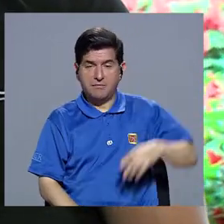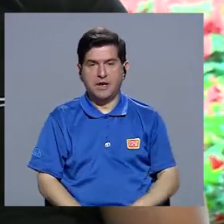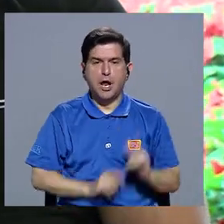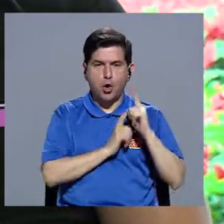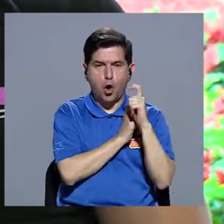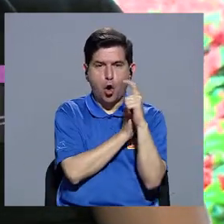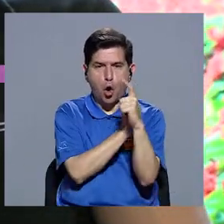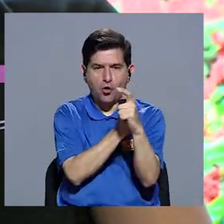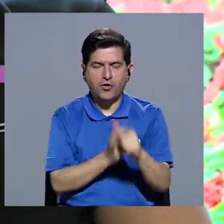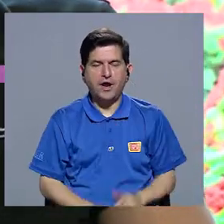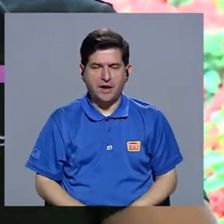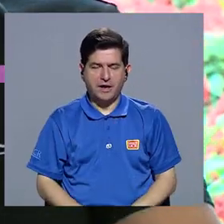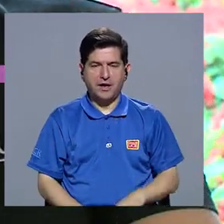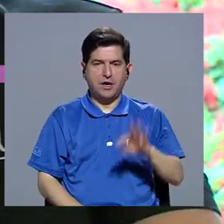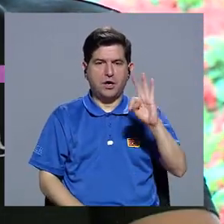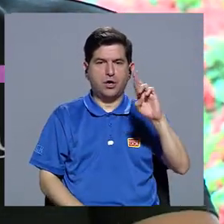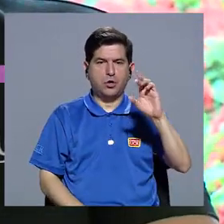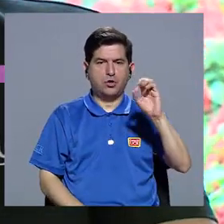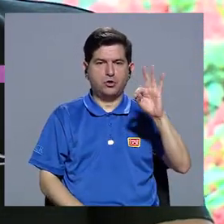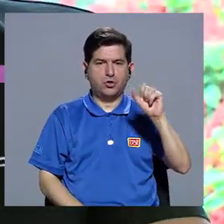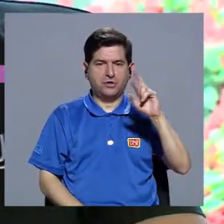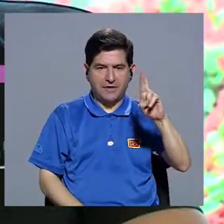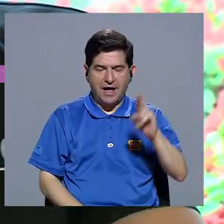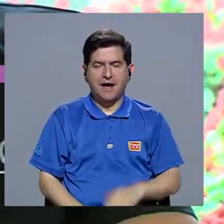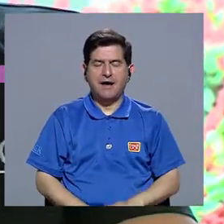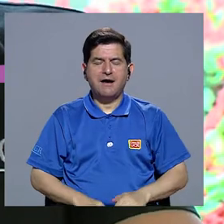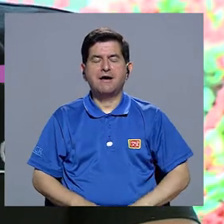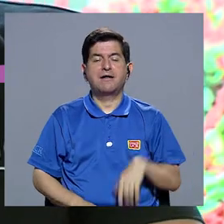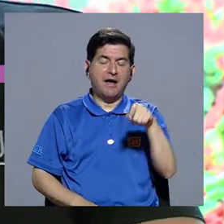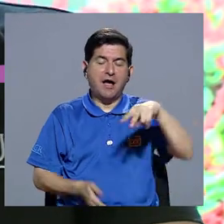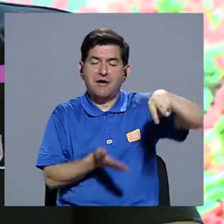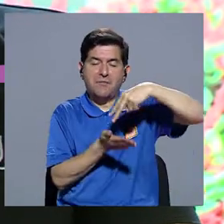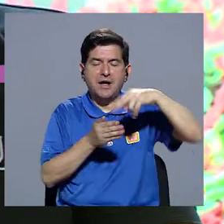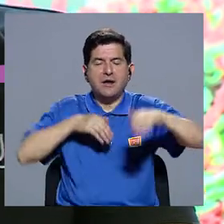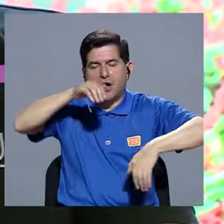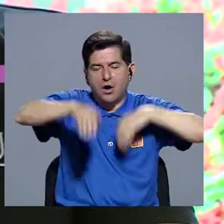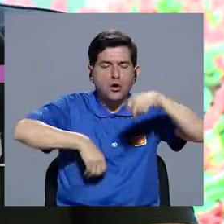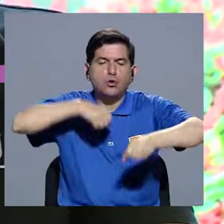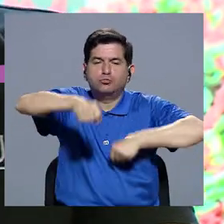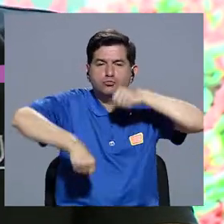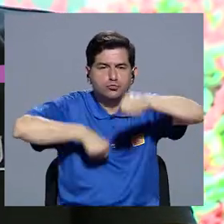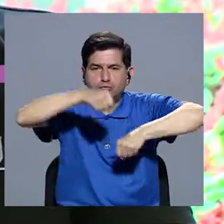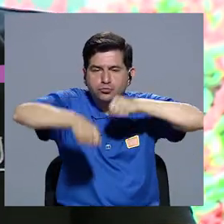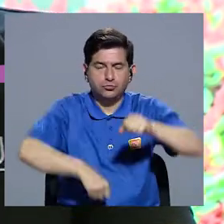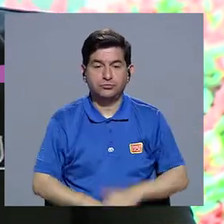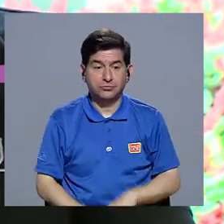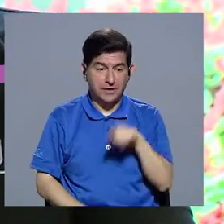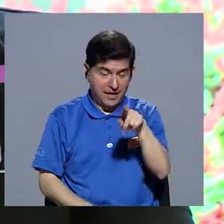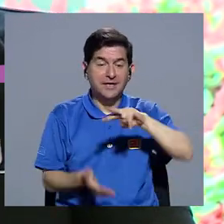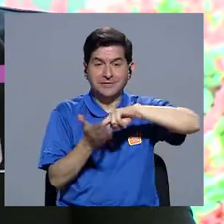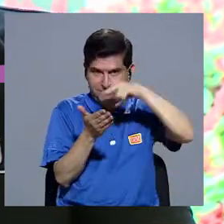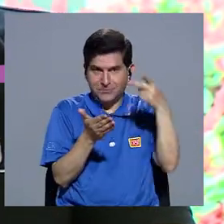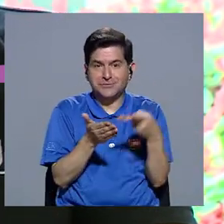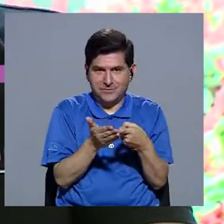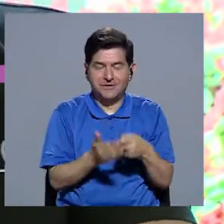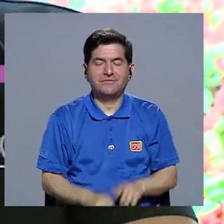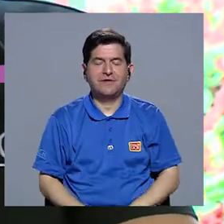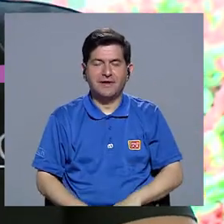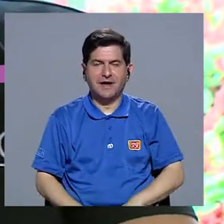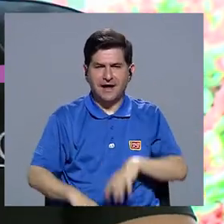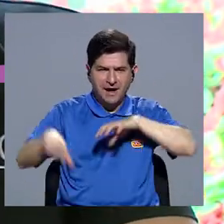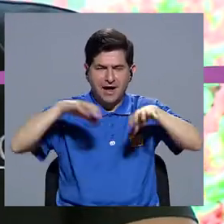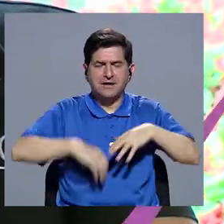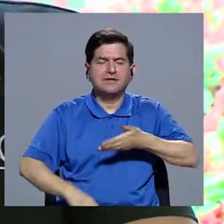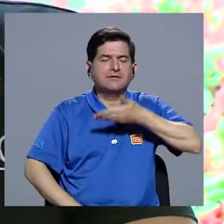correr, trotar, bailar, andar, natación, andar en bicicleta, a eso nos estaríamos refiriendo a ejercicio aeróbico,